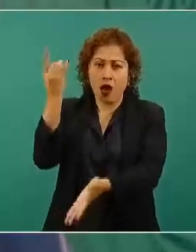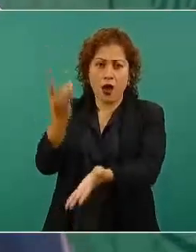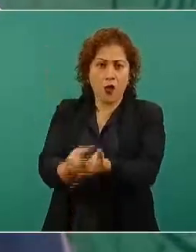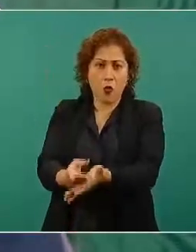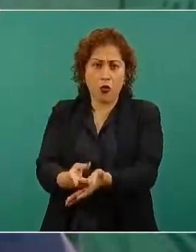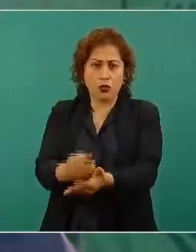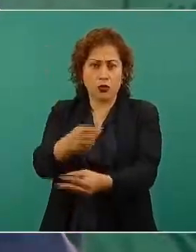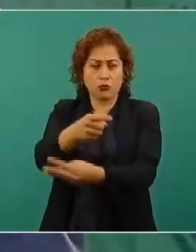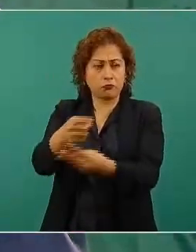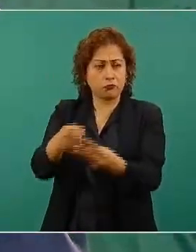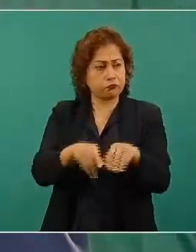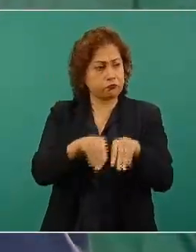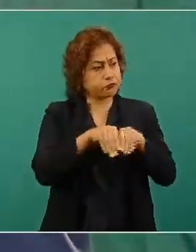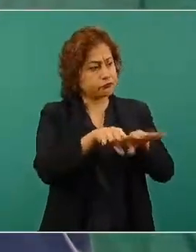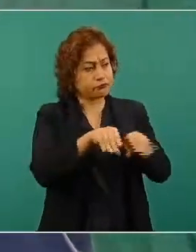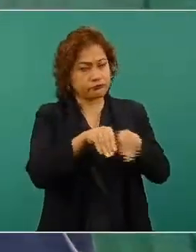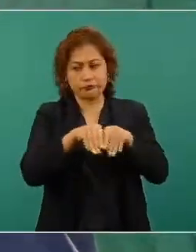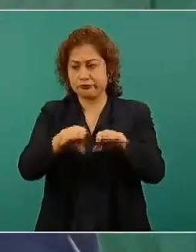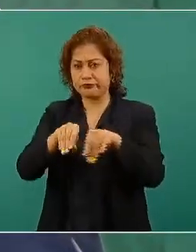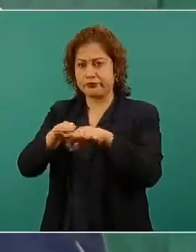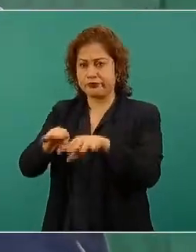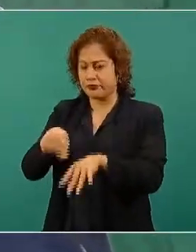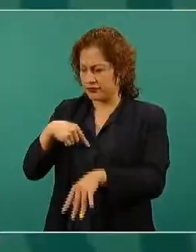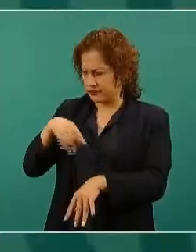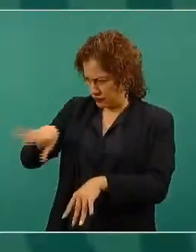fue como en el 12